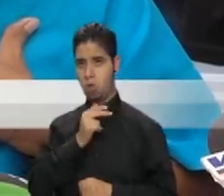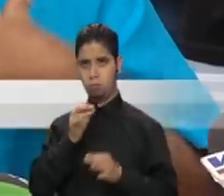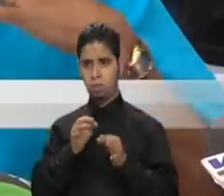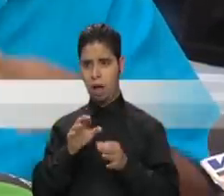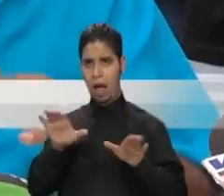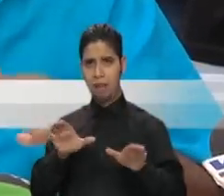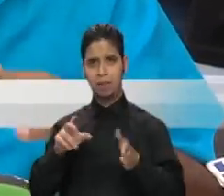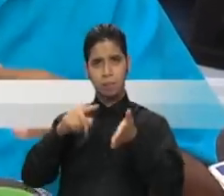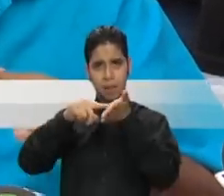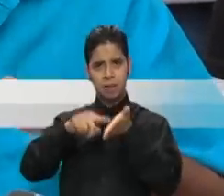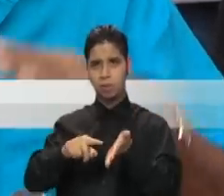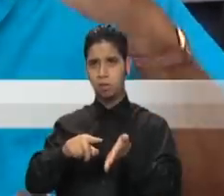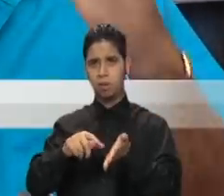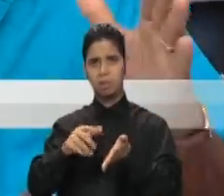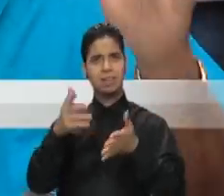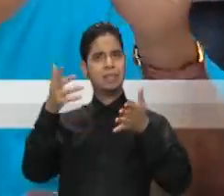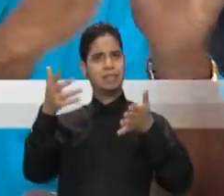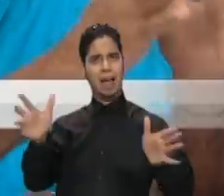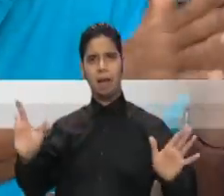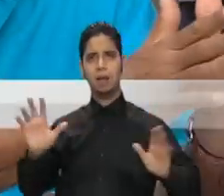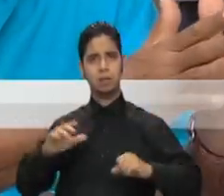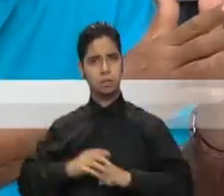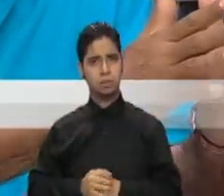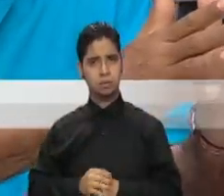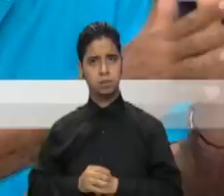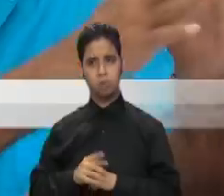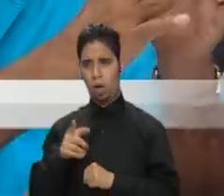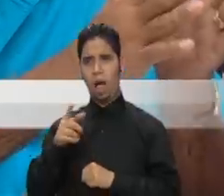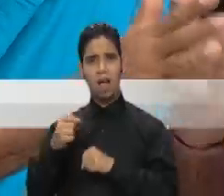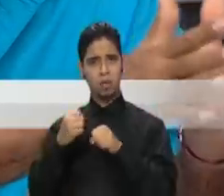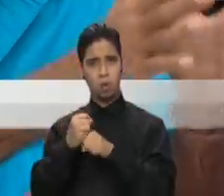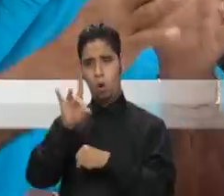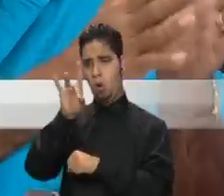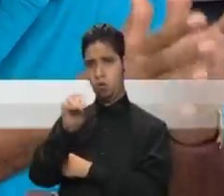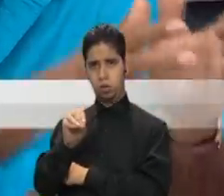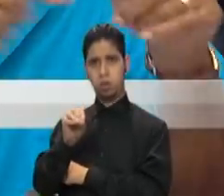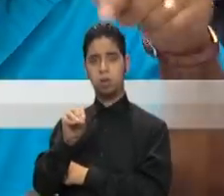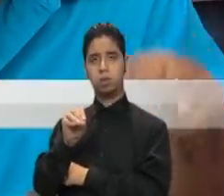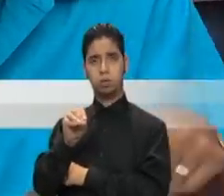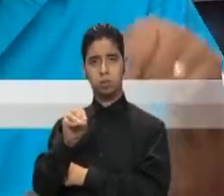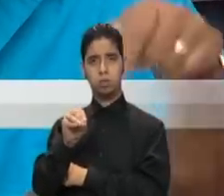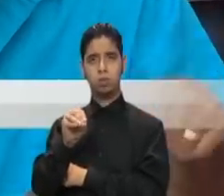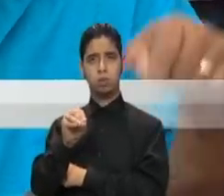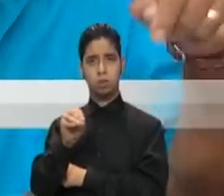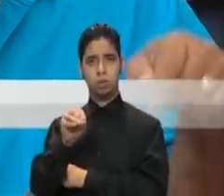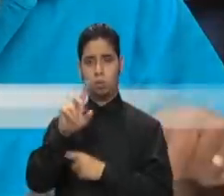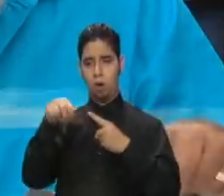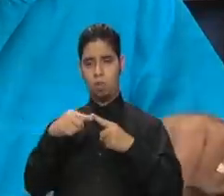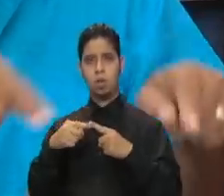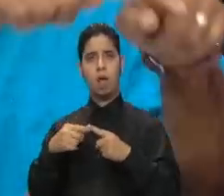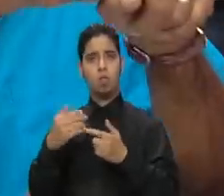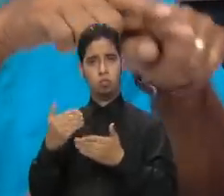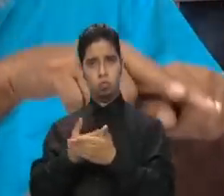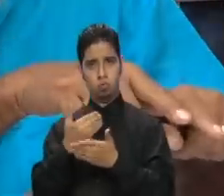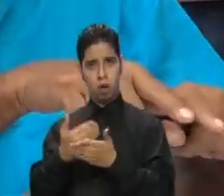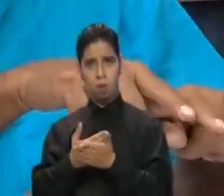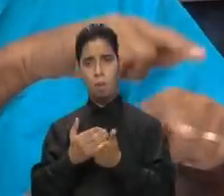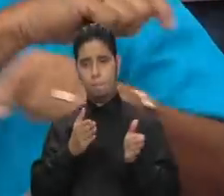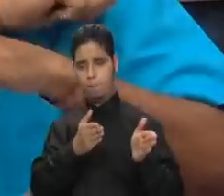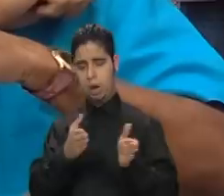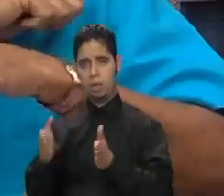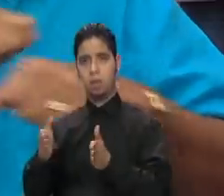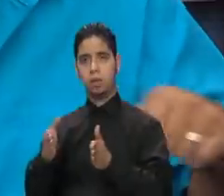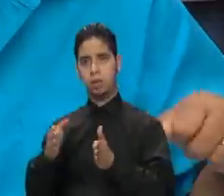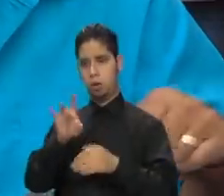va a pasar, eso ya se hizo Esa década del 80 cuando se empieza a instaurar este tipo de medidas en Latinoamérica y que en el 85